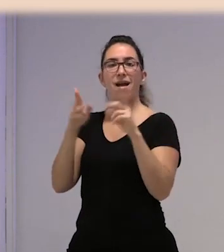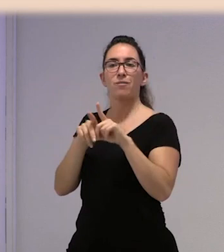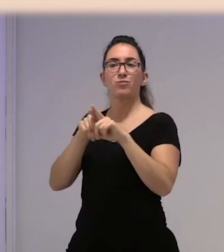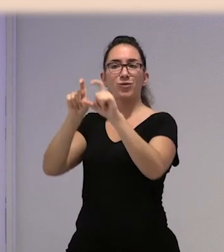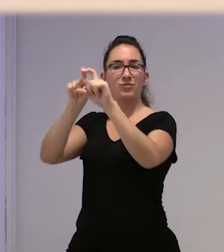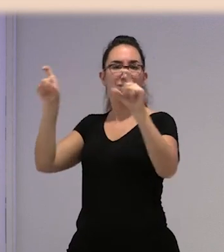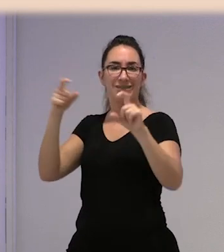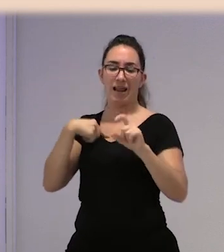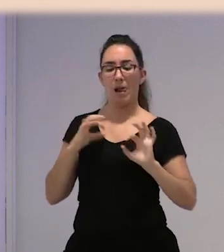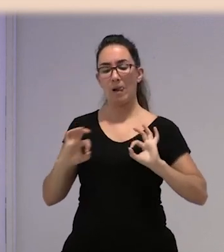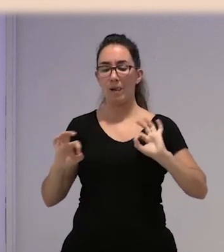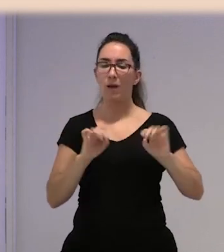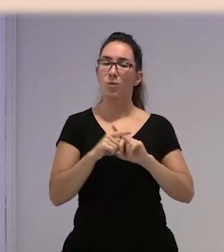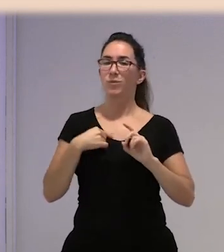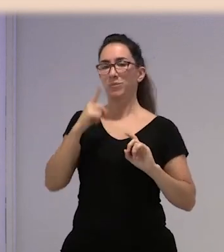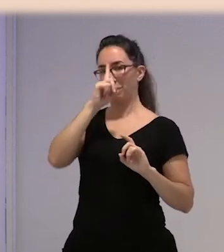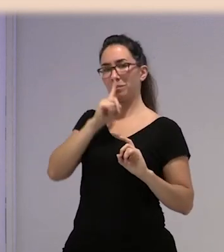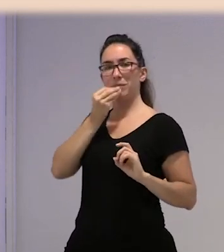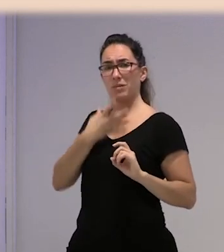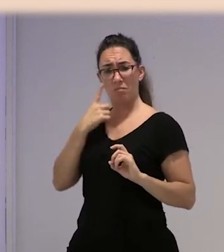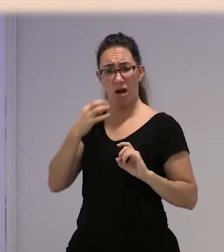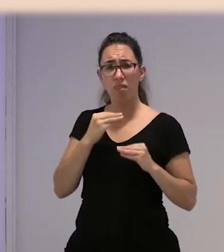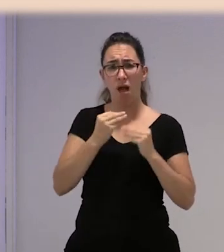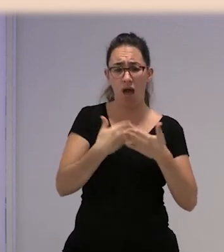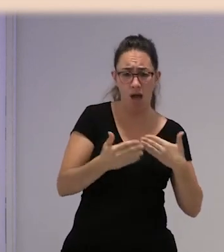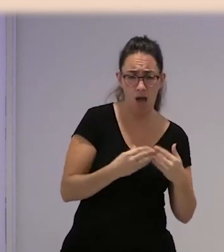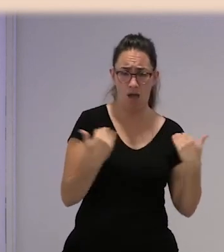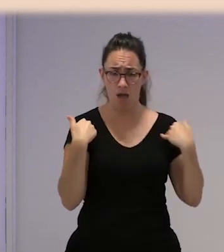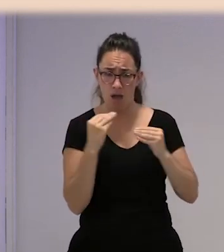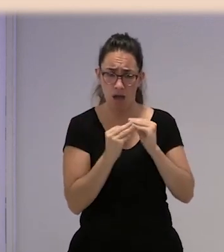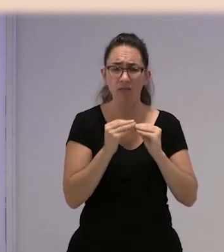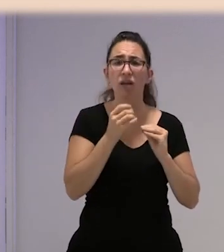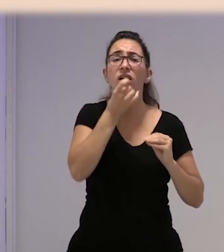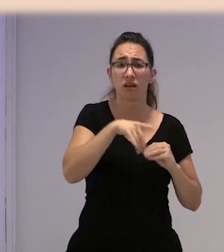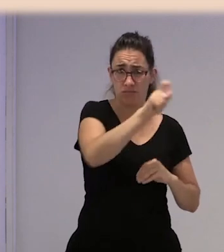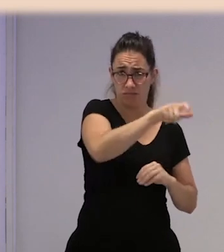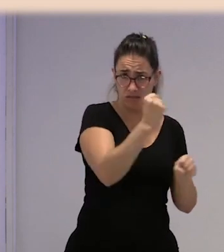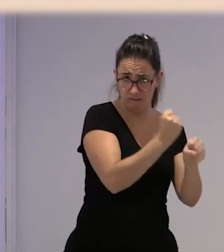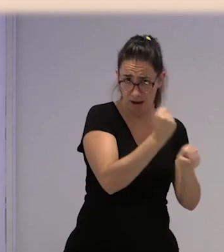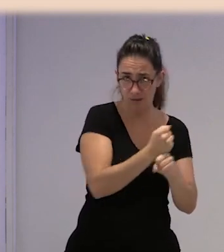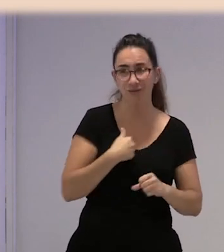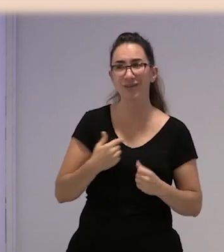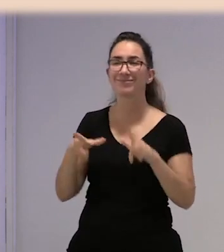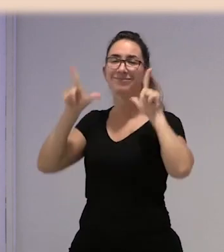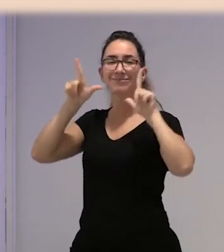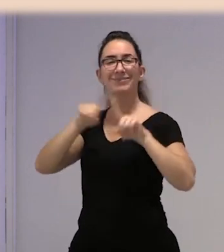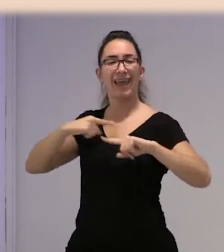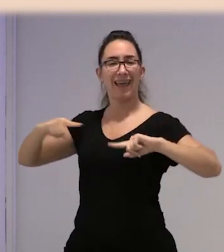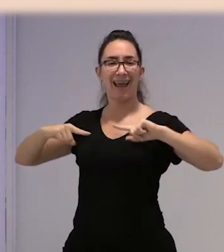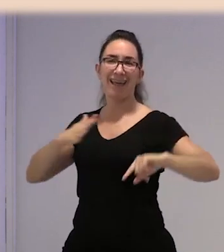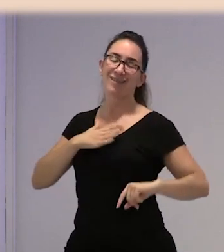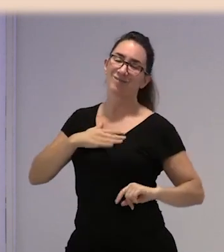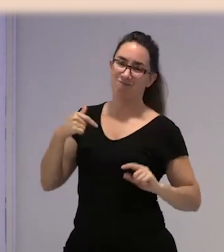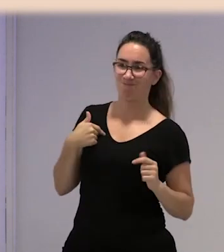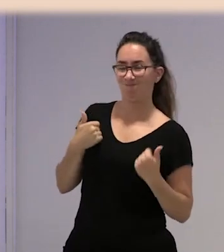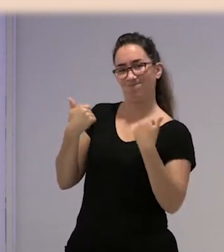como que es ella la que ha hecho la comida, son las mujeres que las compran y son las que hacen la comida. Y ella la que da la cara, como que ella